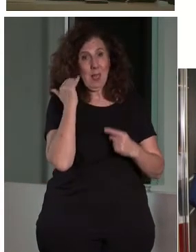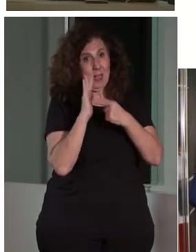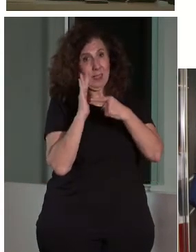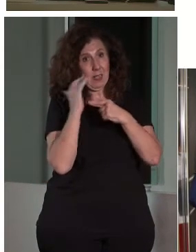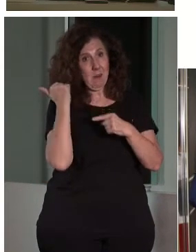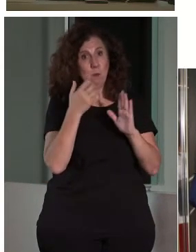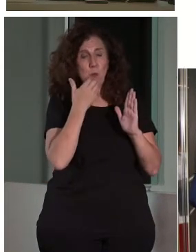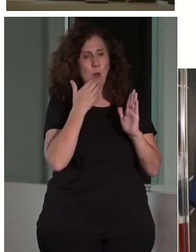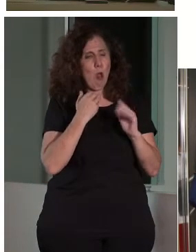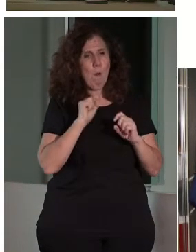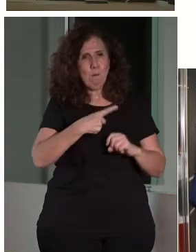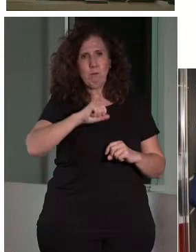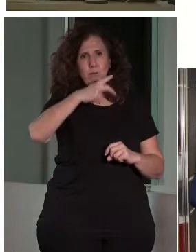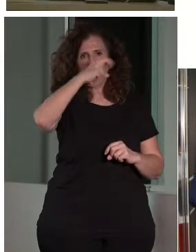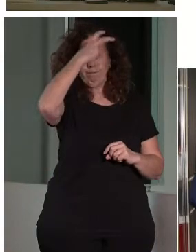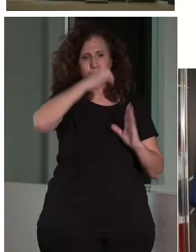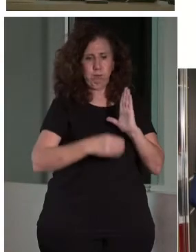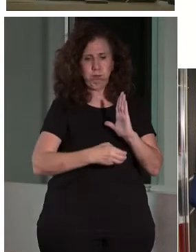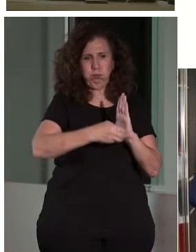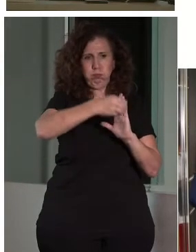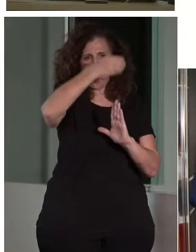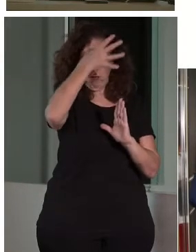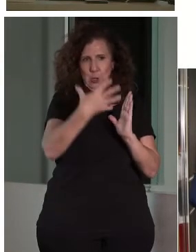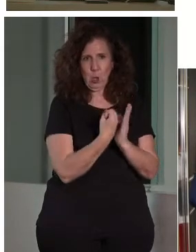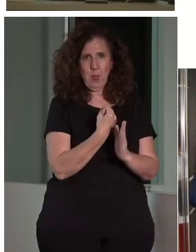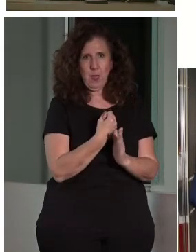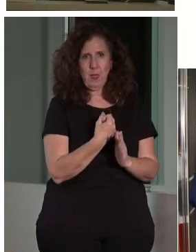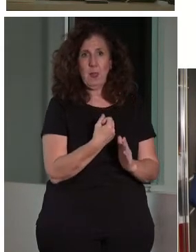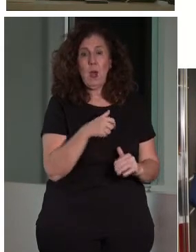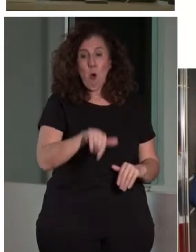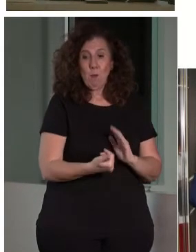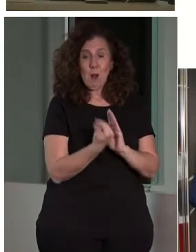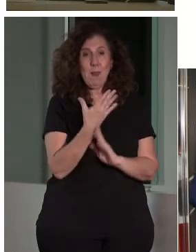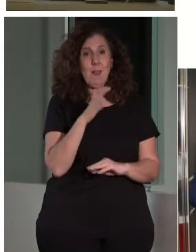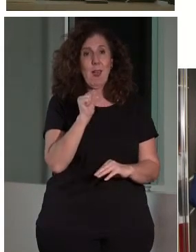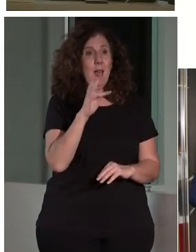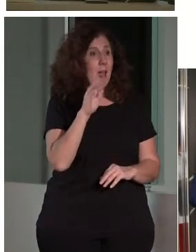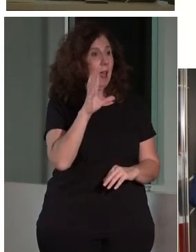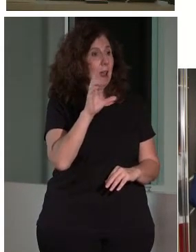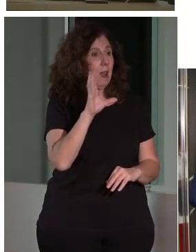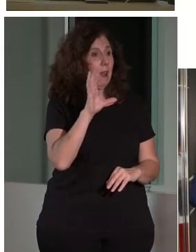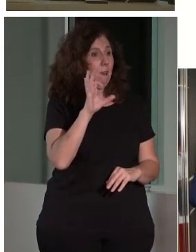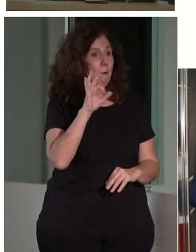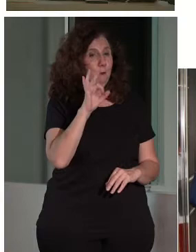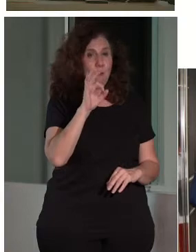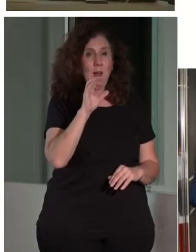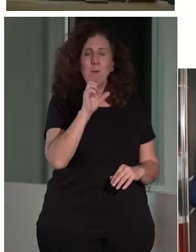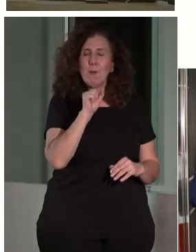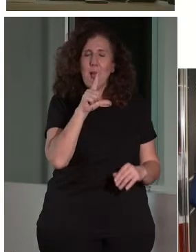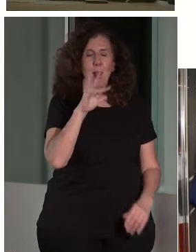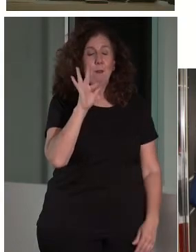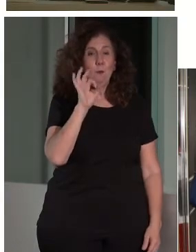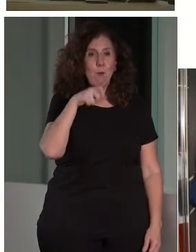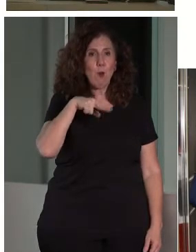todas las plantas. Pero esta mañana Alfonso decía que la accesibilidad puede ser una aliada del patrimonio. Pues aquí lo tenéis.